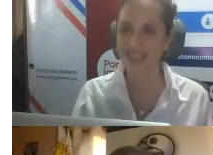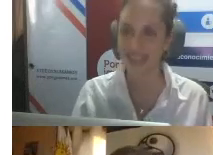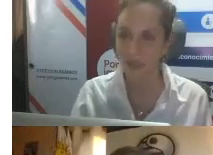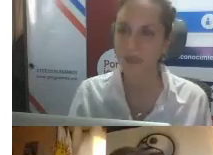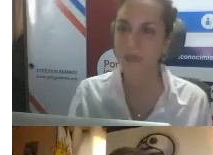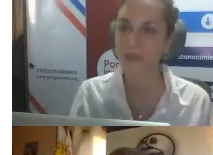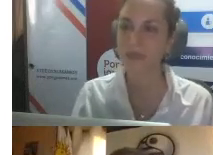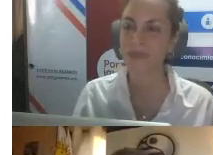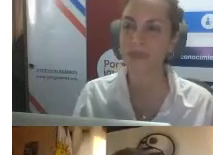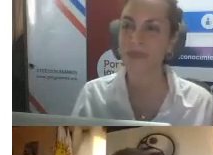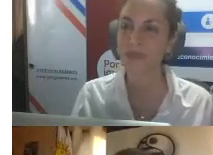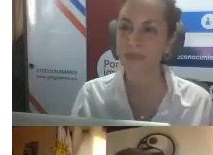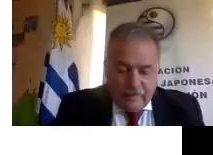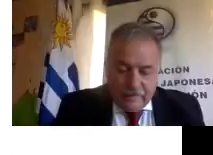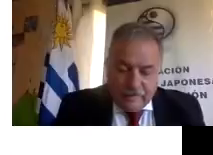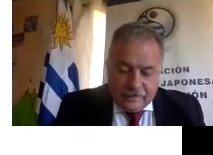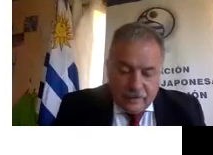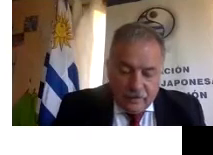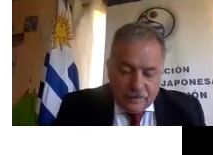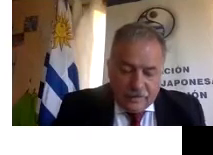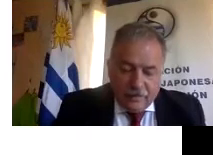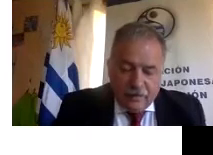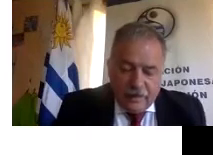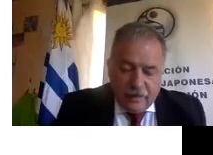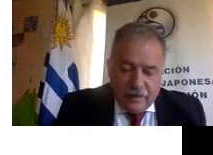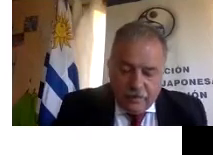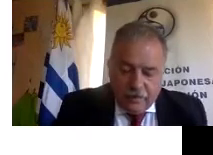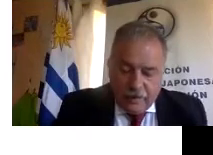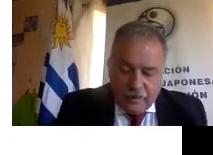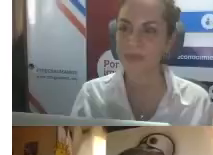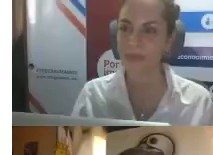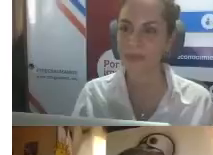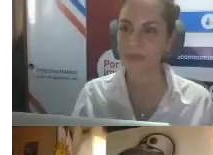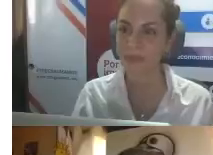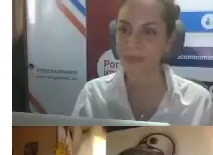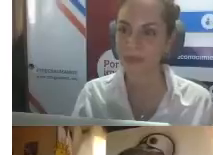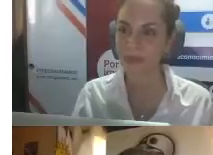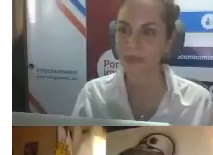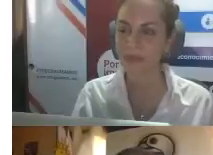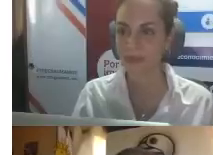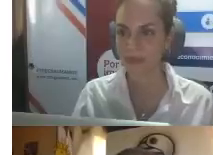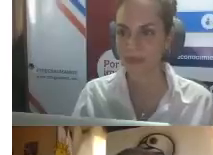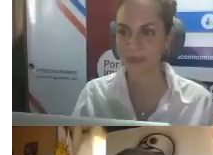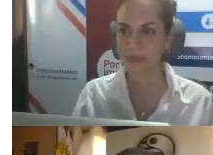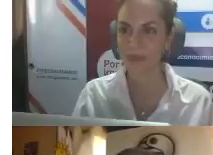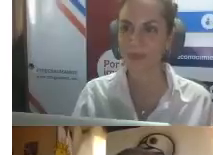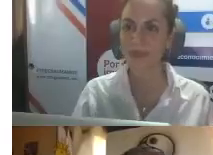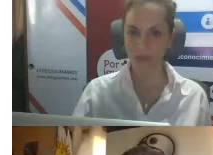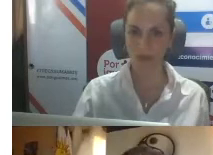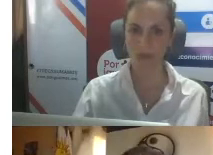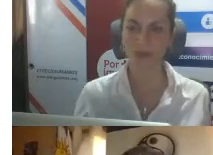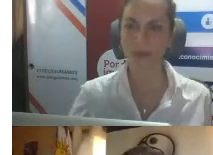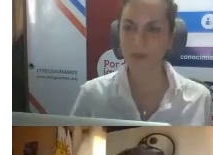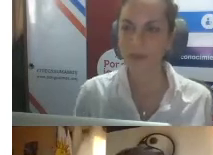y expresar que es licenciado en Psicología y Diplomado en Neurodesarrollo por la Universidad de la